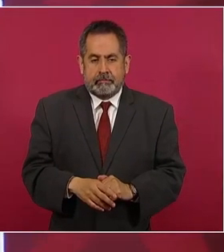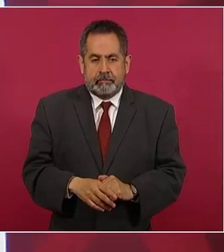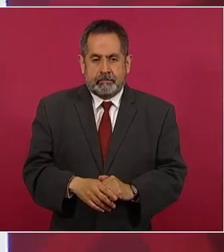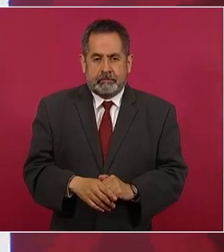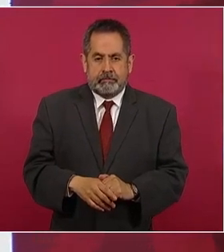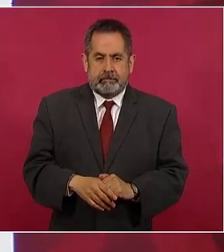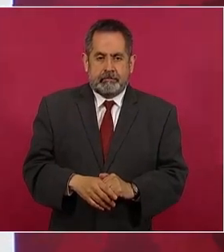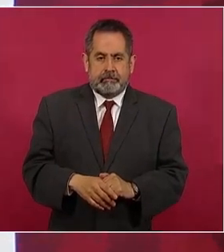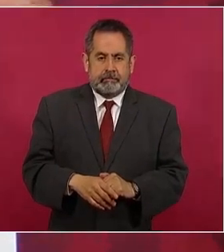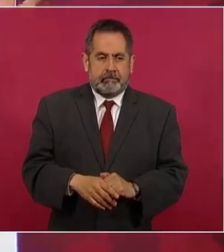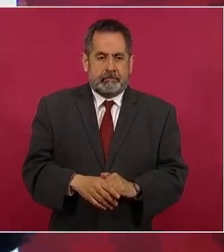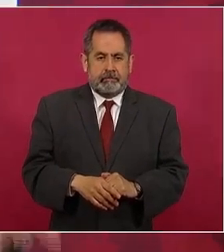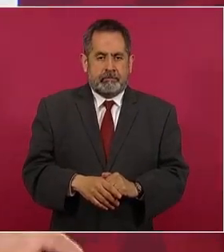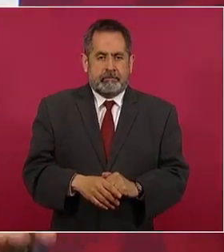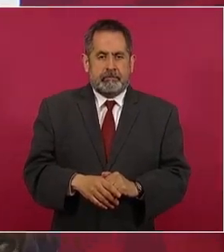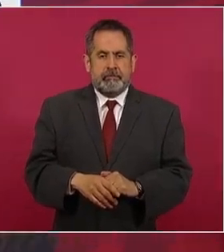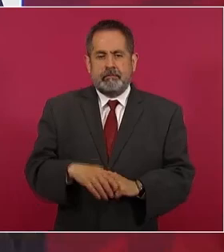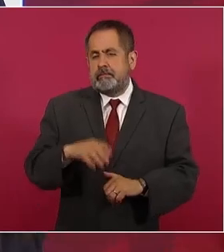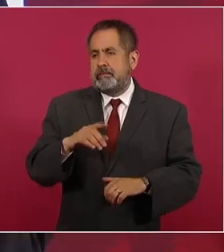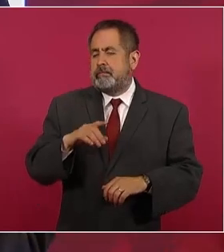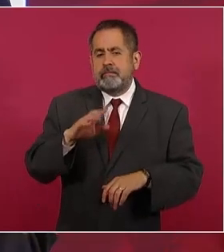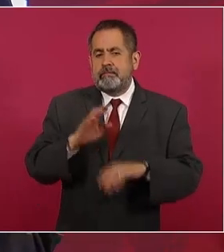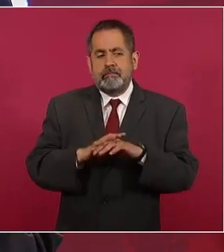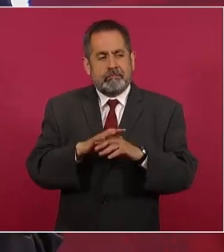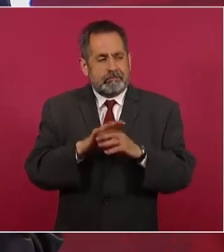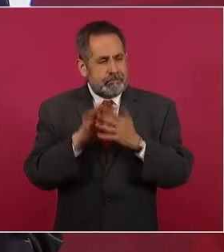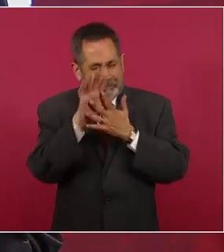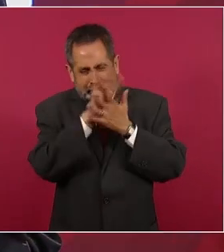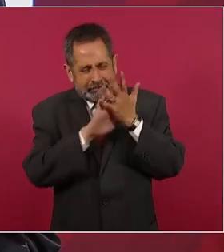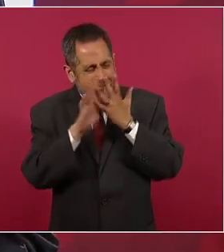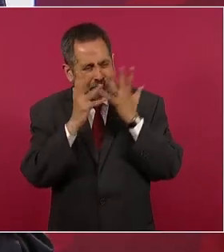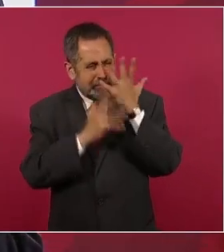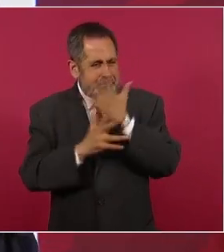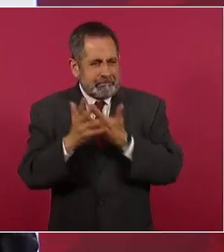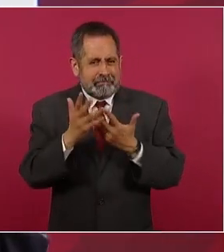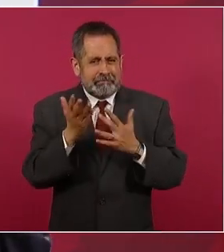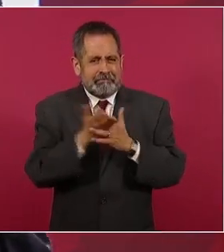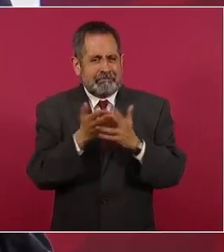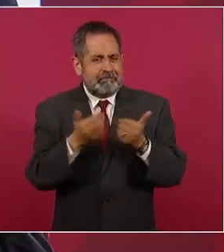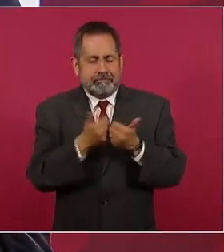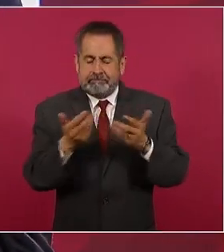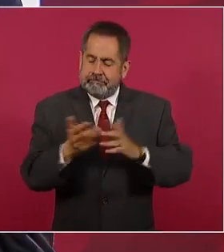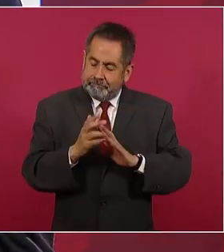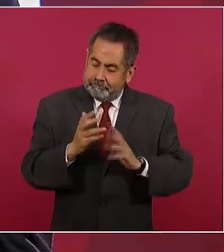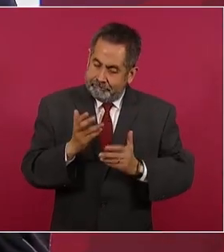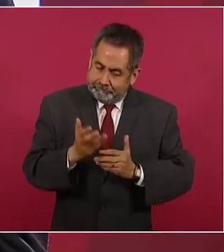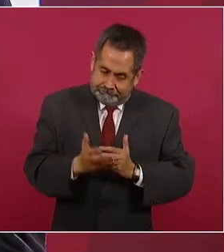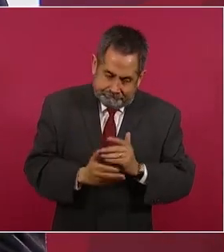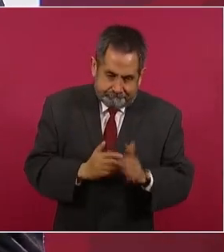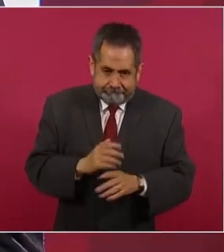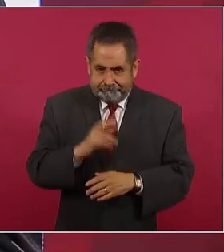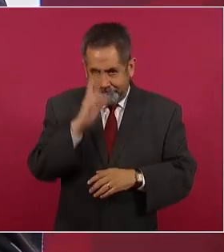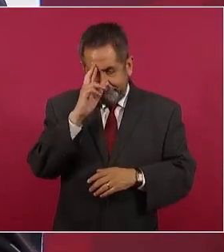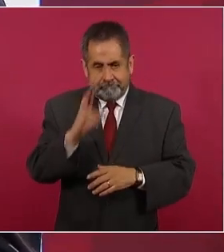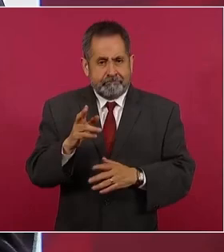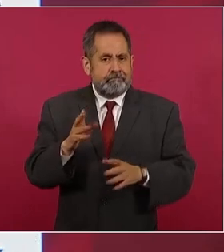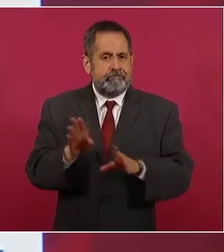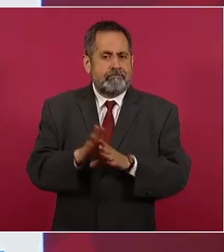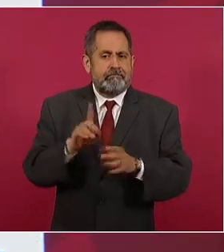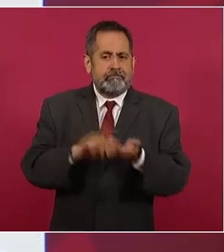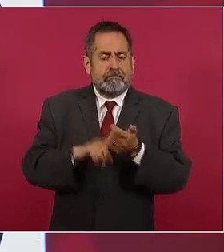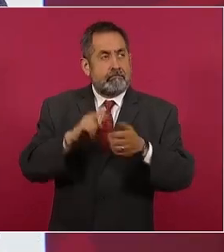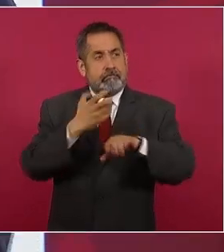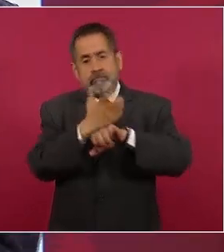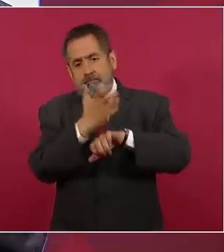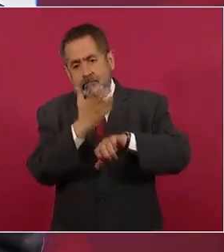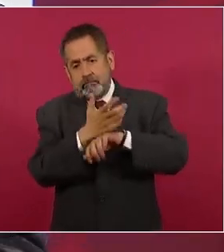Yo les puedo decir que hay más polarización también, con respeto, en